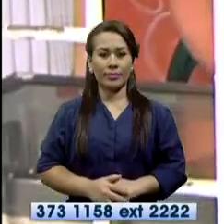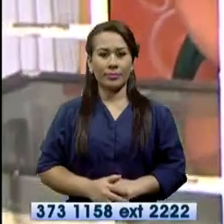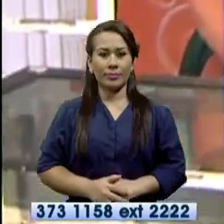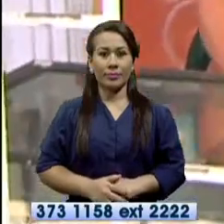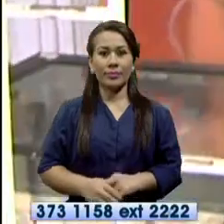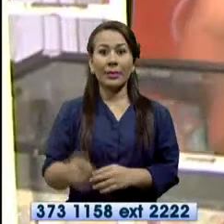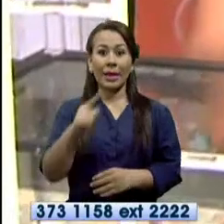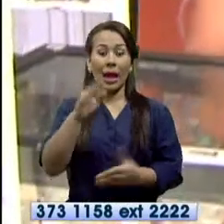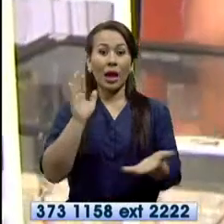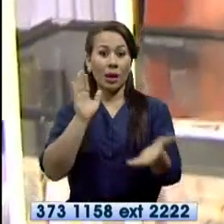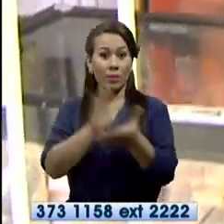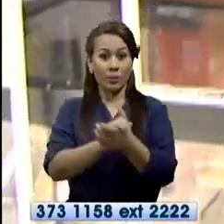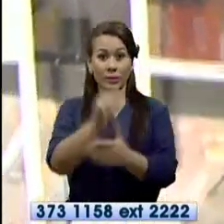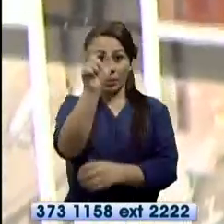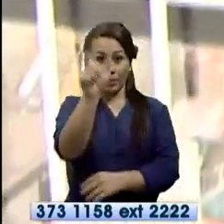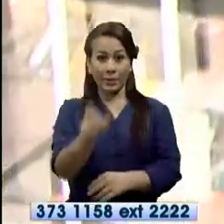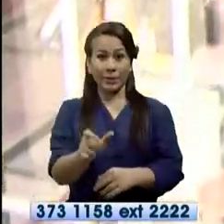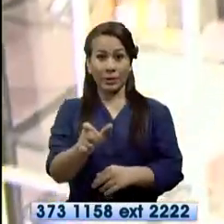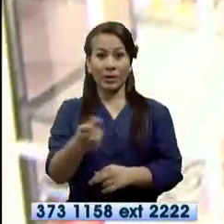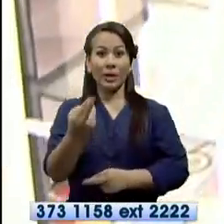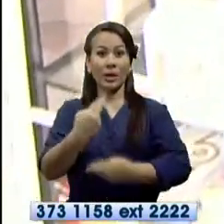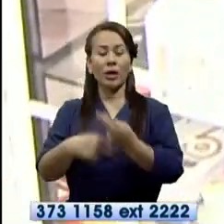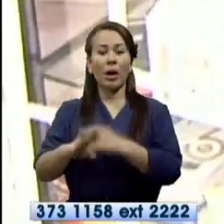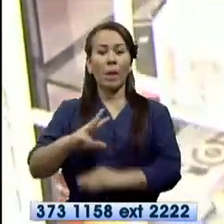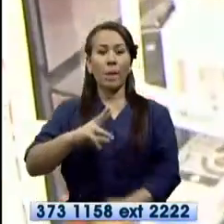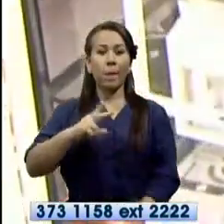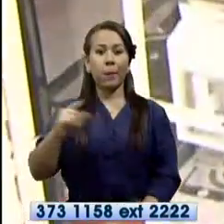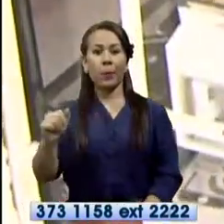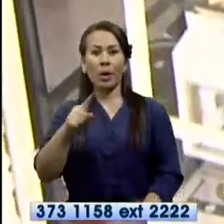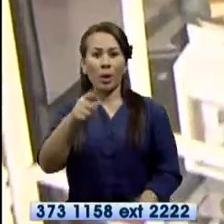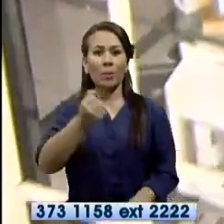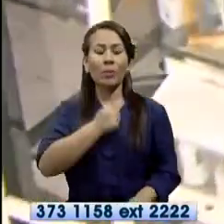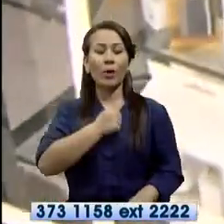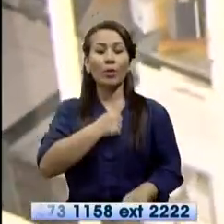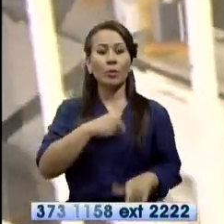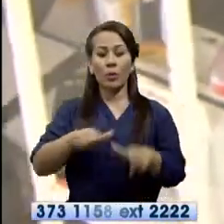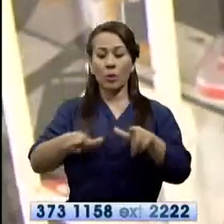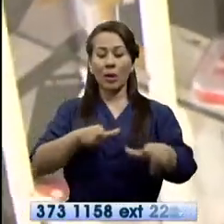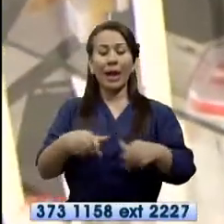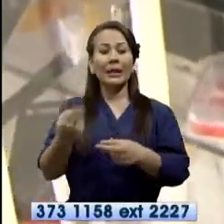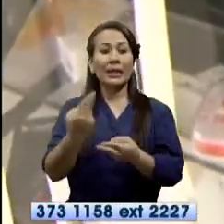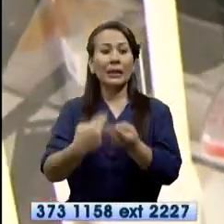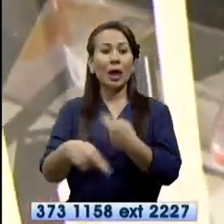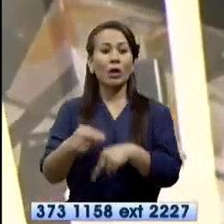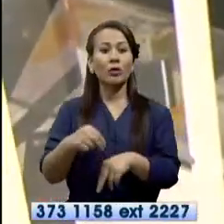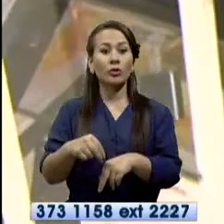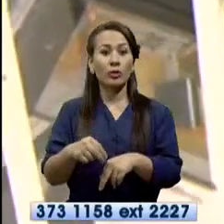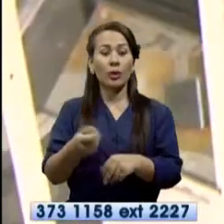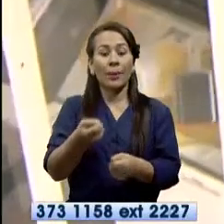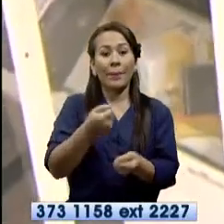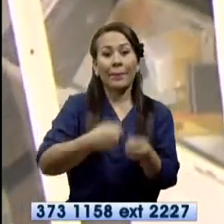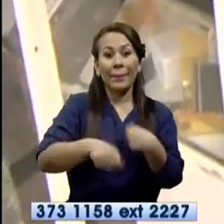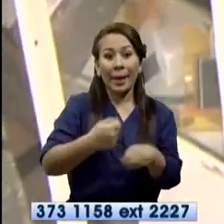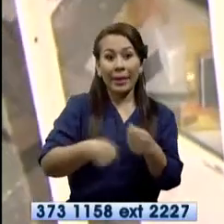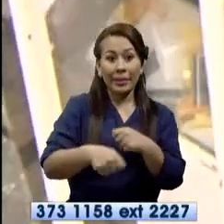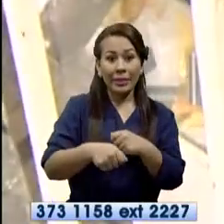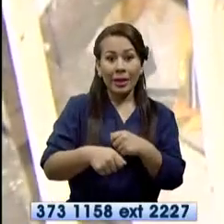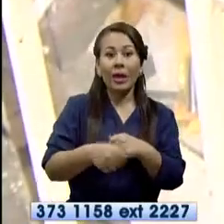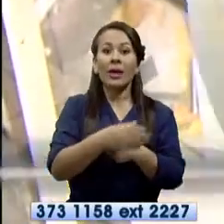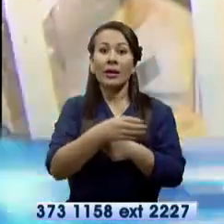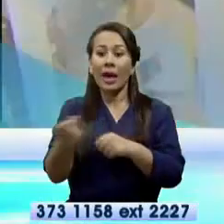A la esposa de este comerciante recientemente le robaron en su local de venta y reparación de celulares, ubicado en Los Vergeles.